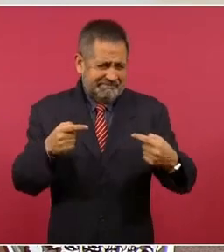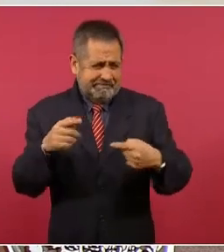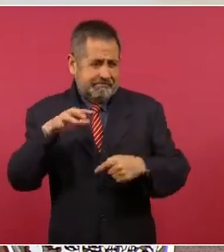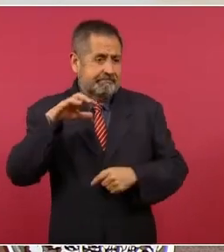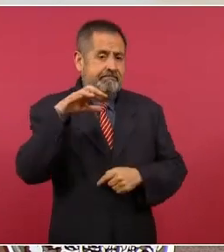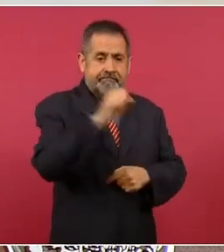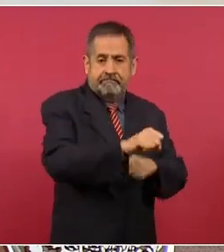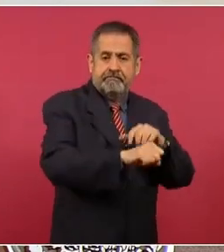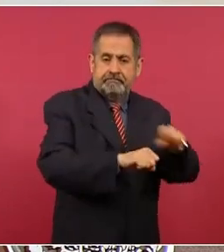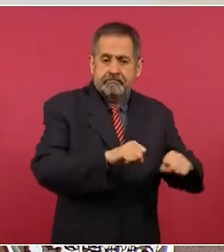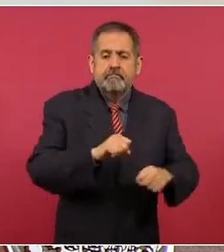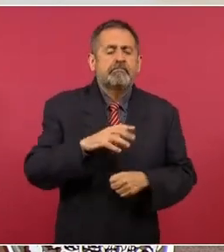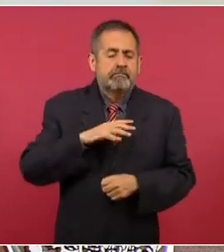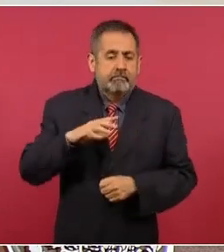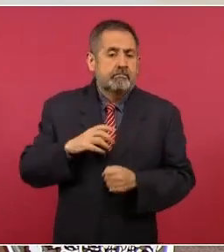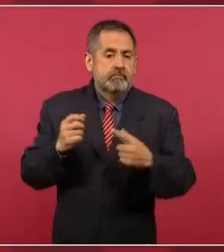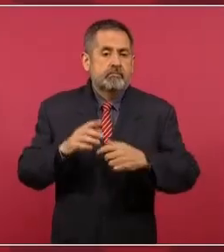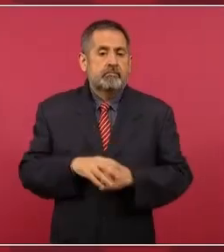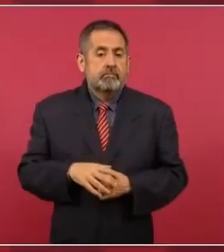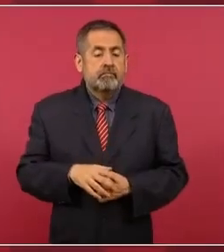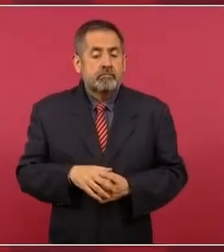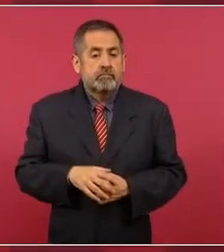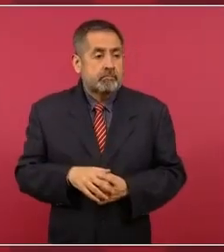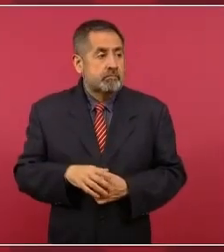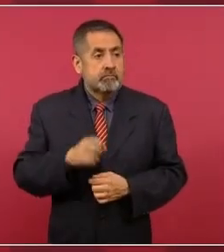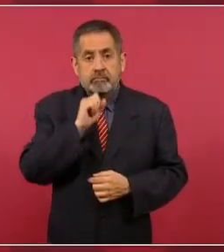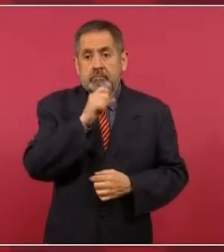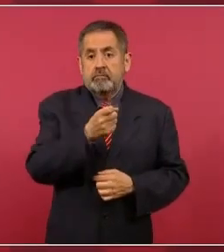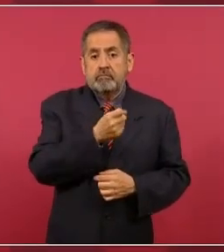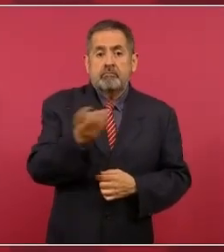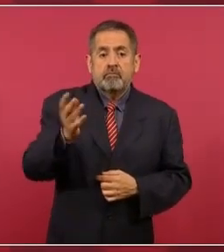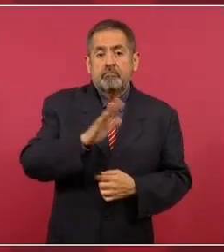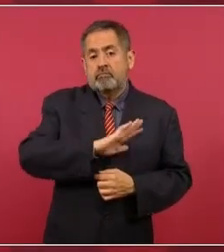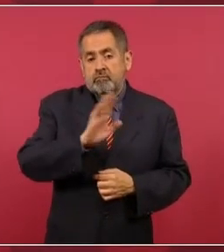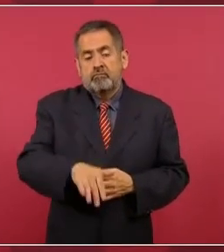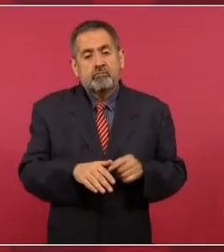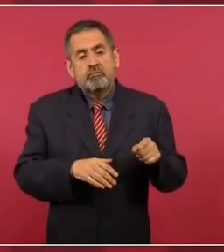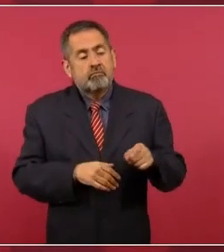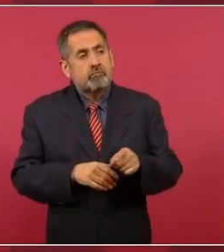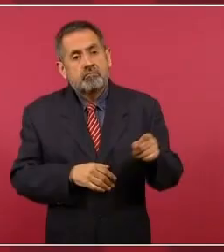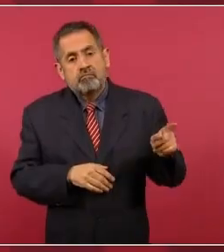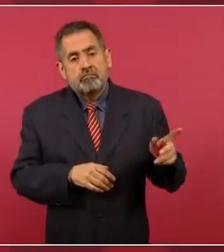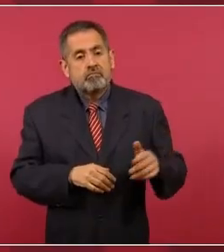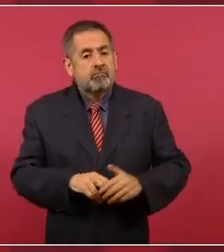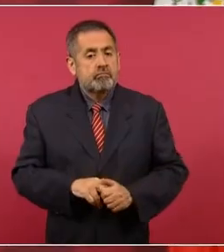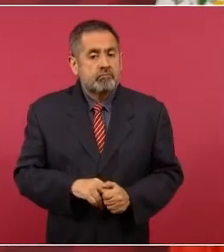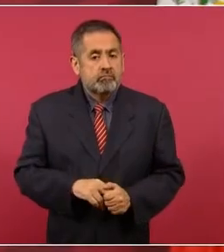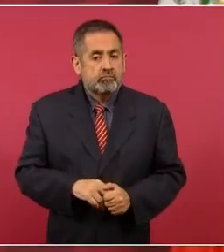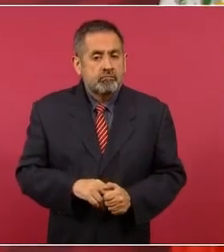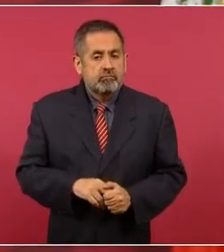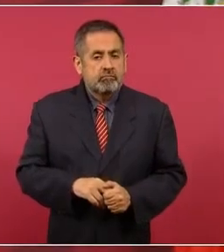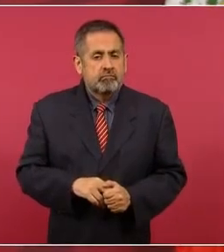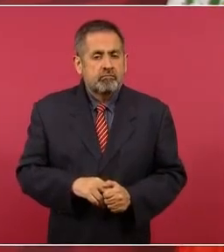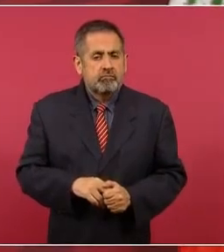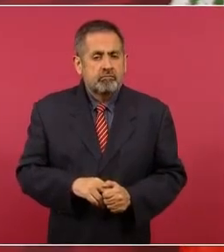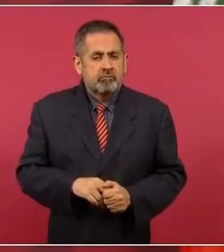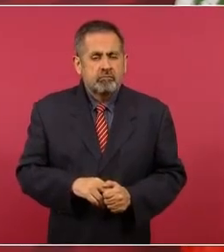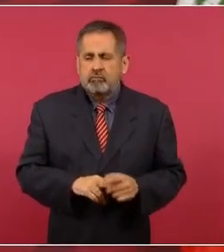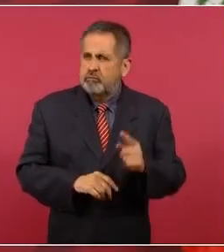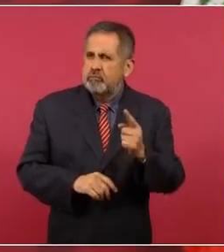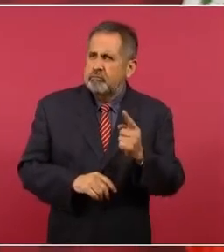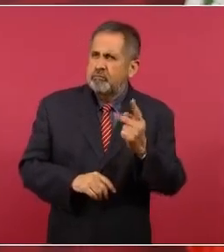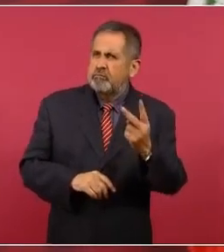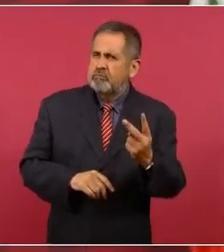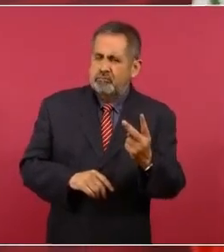perdió la vida uno